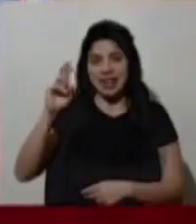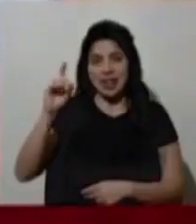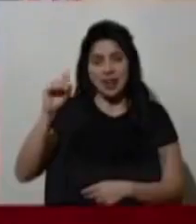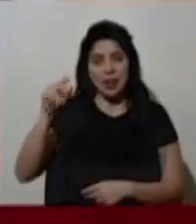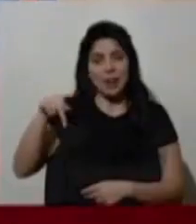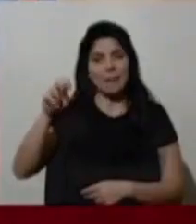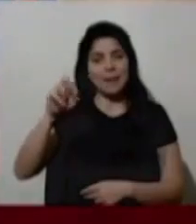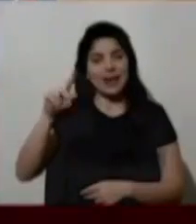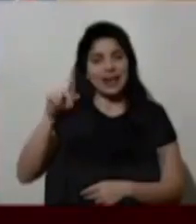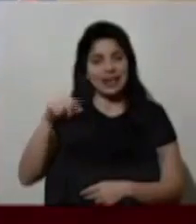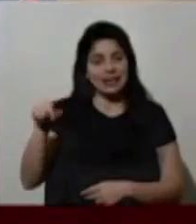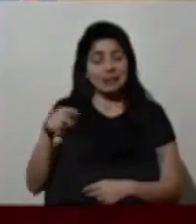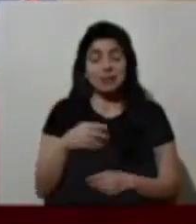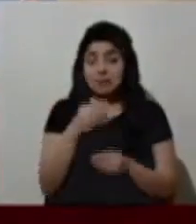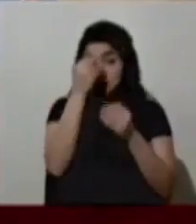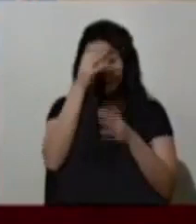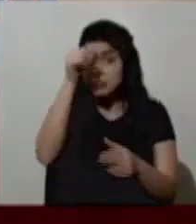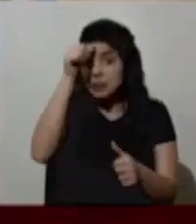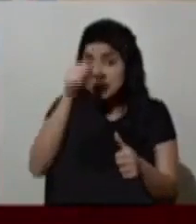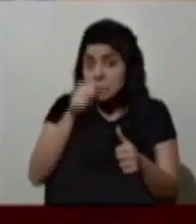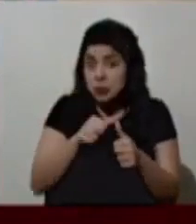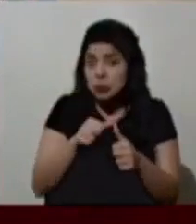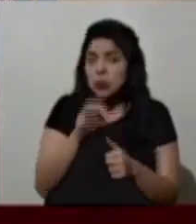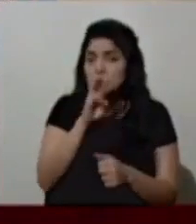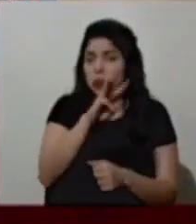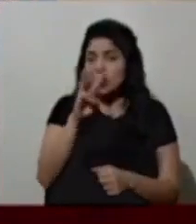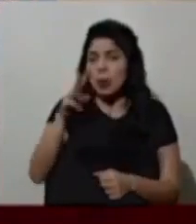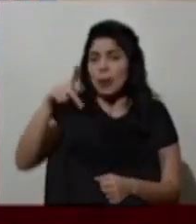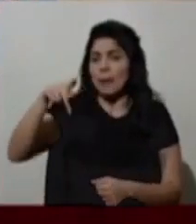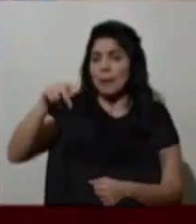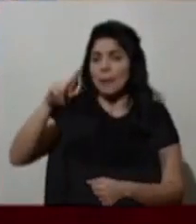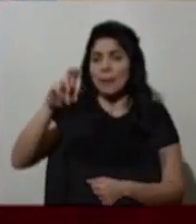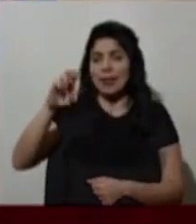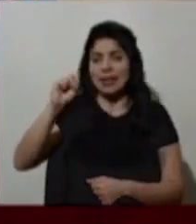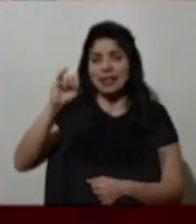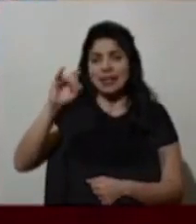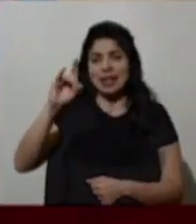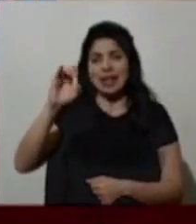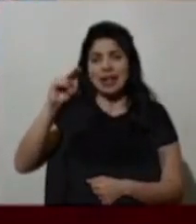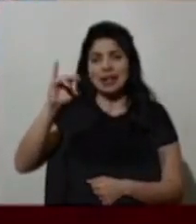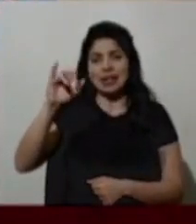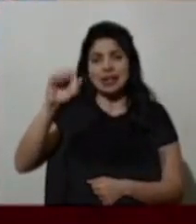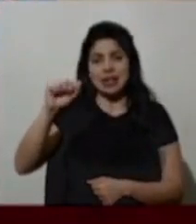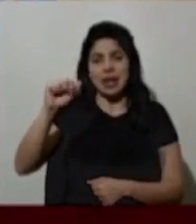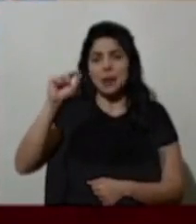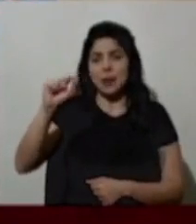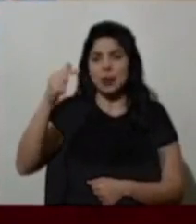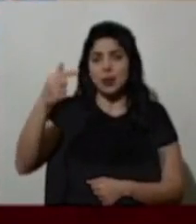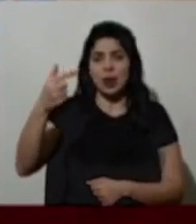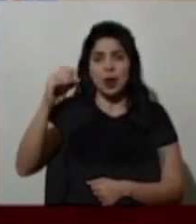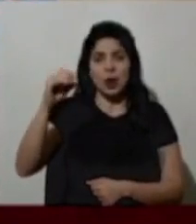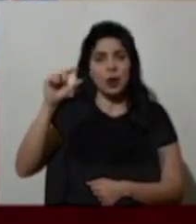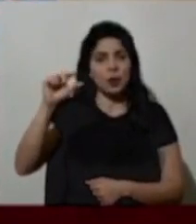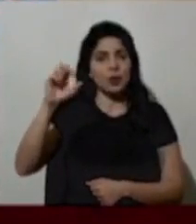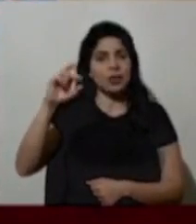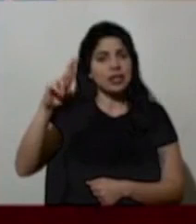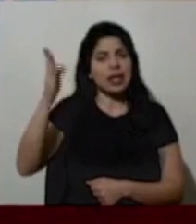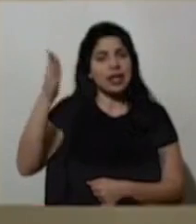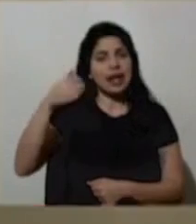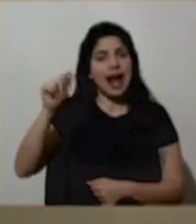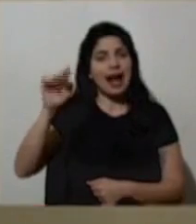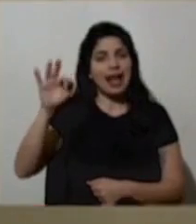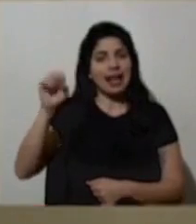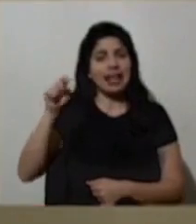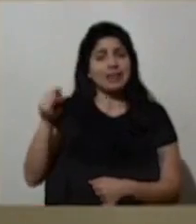recordamos el sitio presidencia.go.cr barra inclinada alertas. El sitio está totalmente actualizado con las alertas